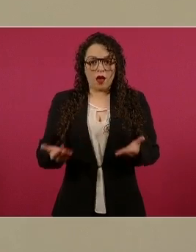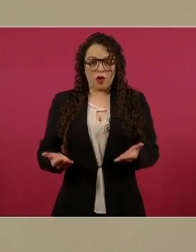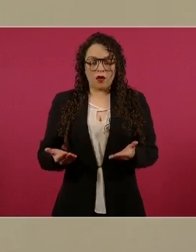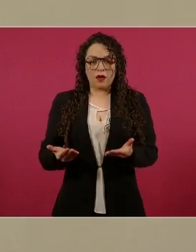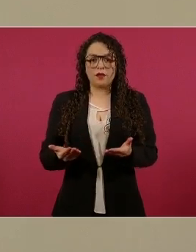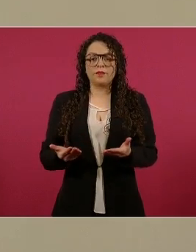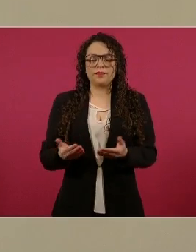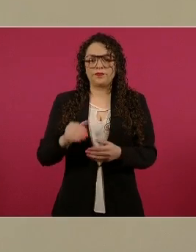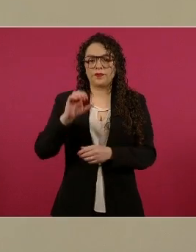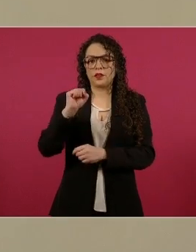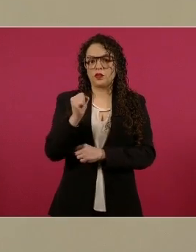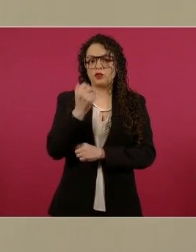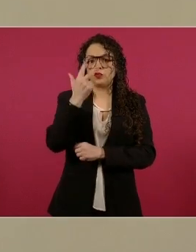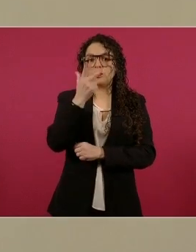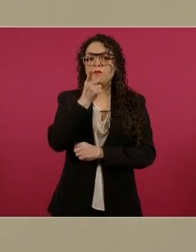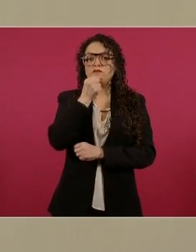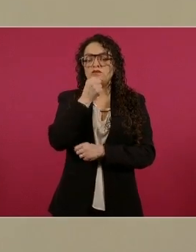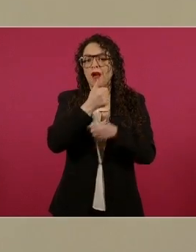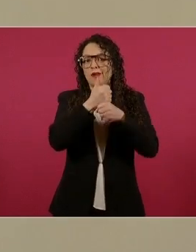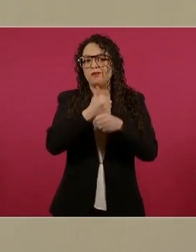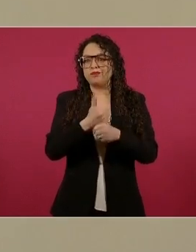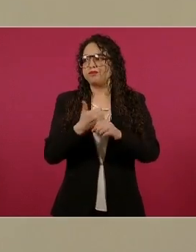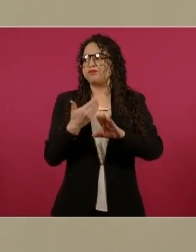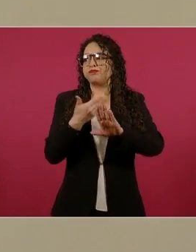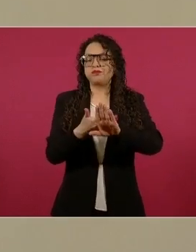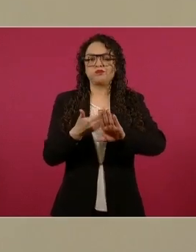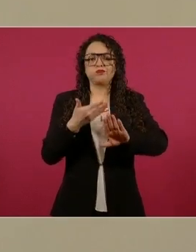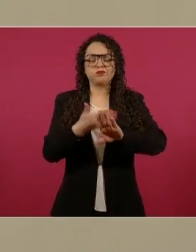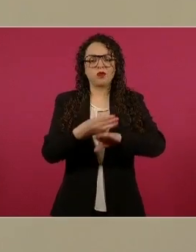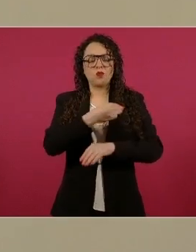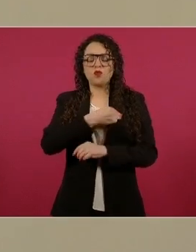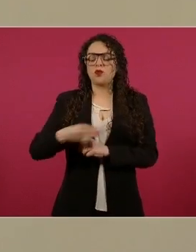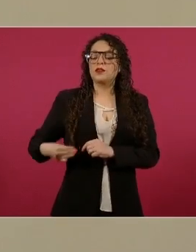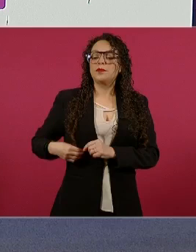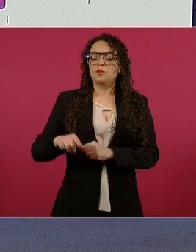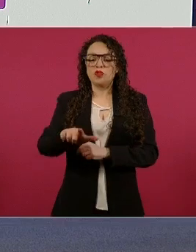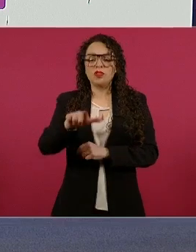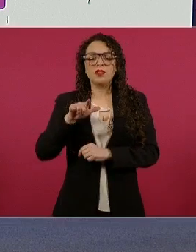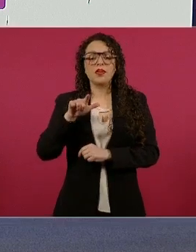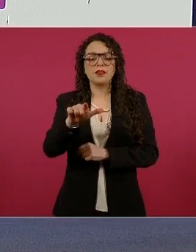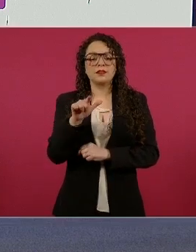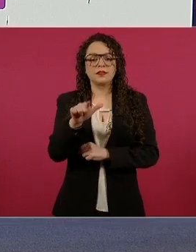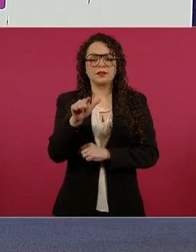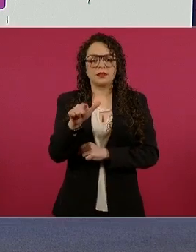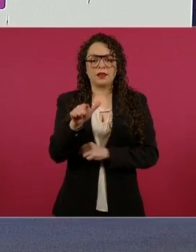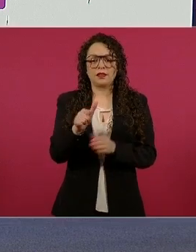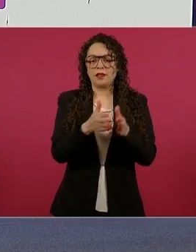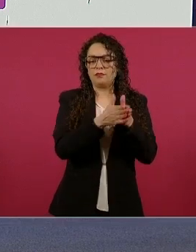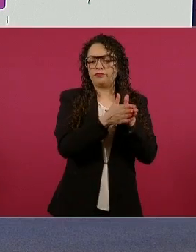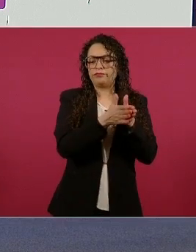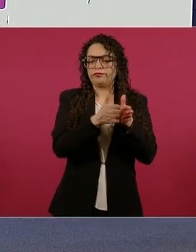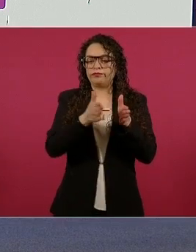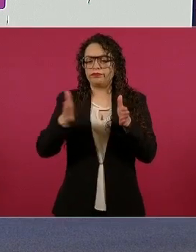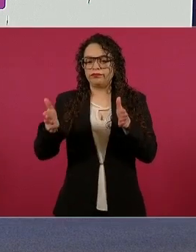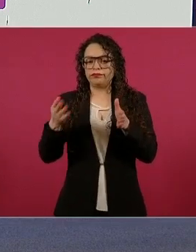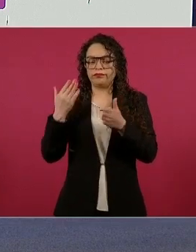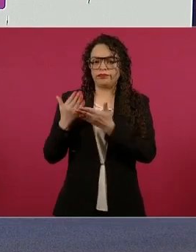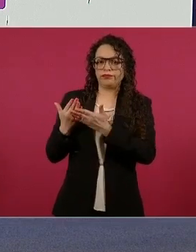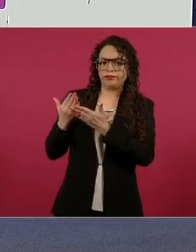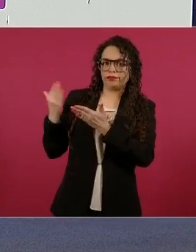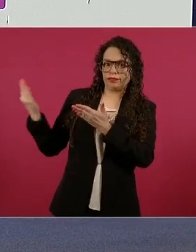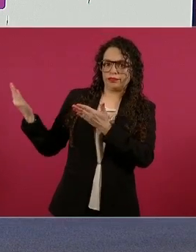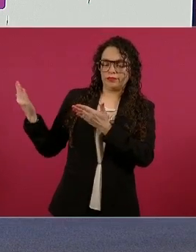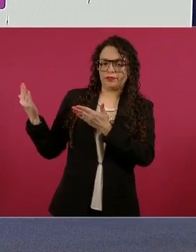ataques 68 policías en los 17 municipios, solamente en estos municipios, de los 46